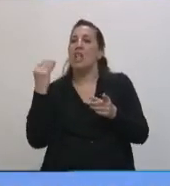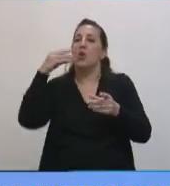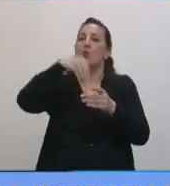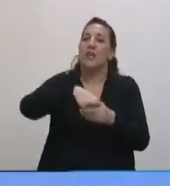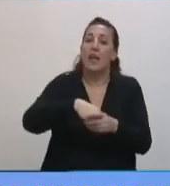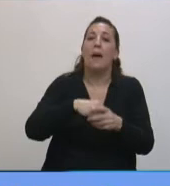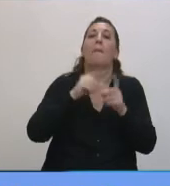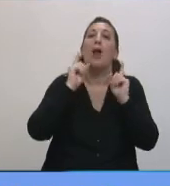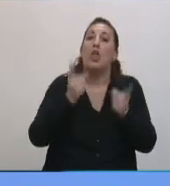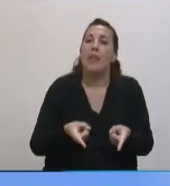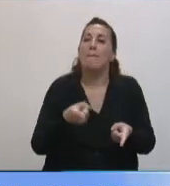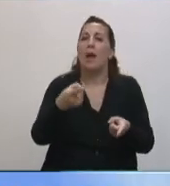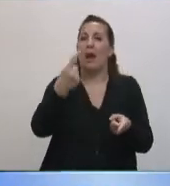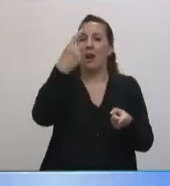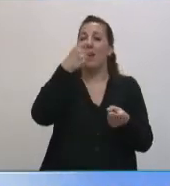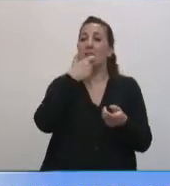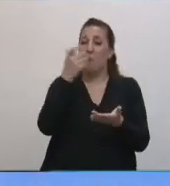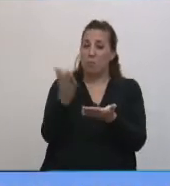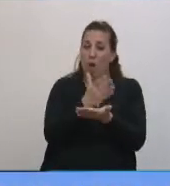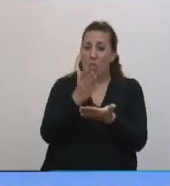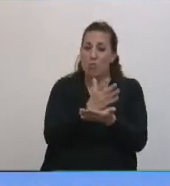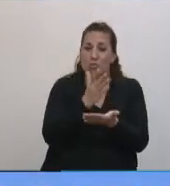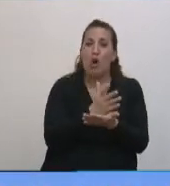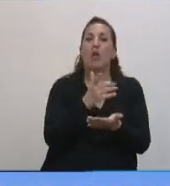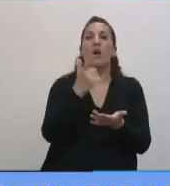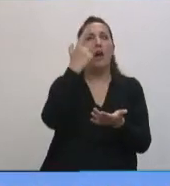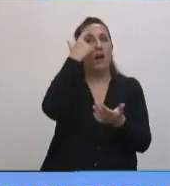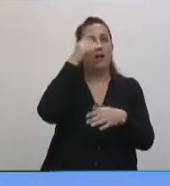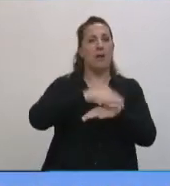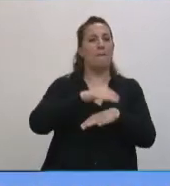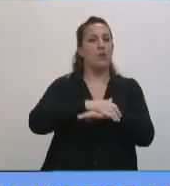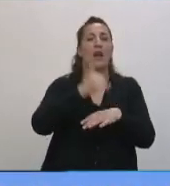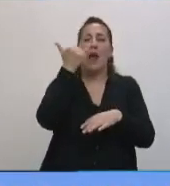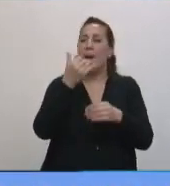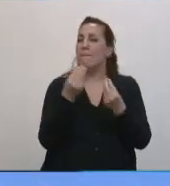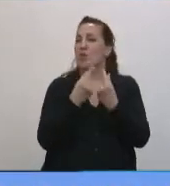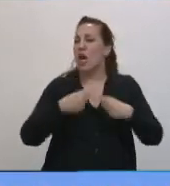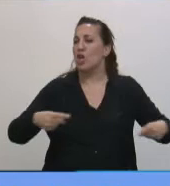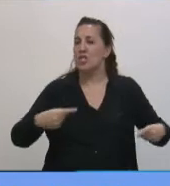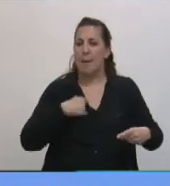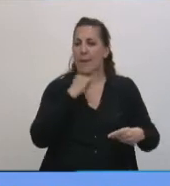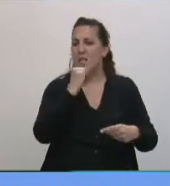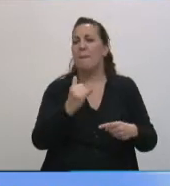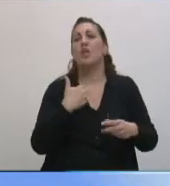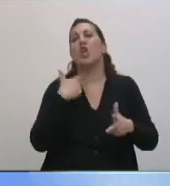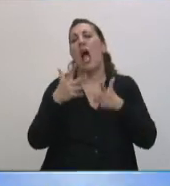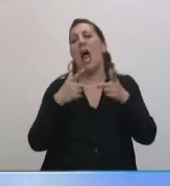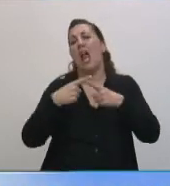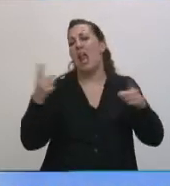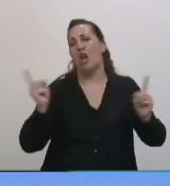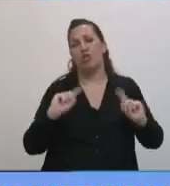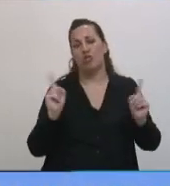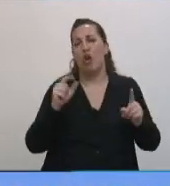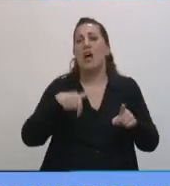ambientalmente responsable. Mire, hay mucho para decir, Presidente, pero yo no me quiero extender demasiado. Bueno,